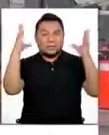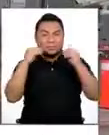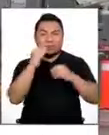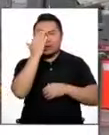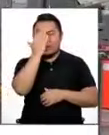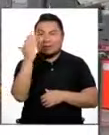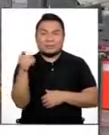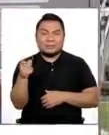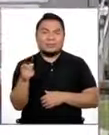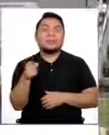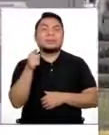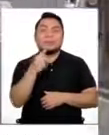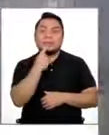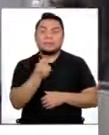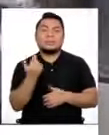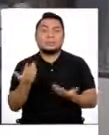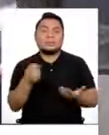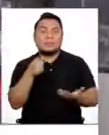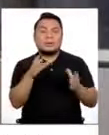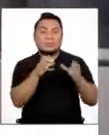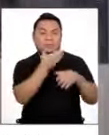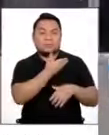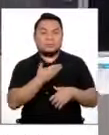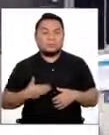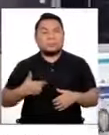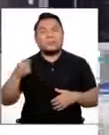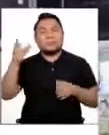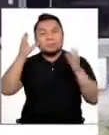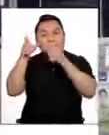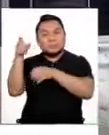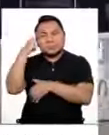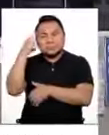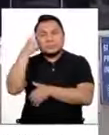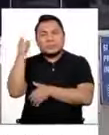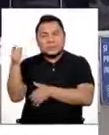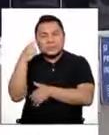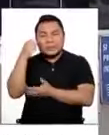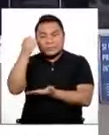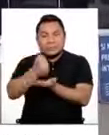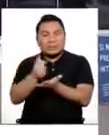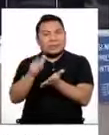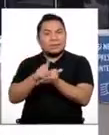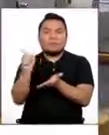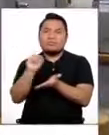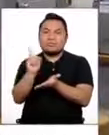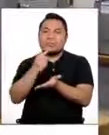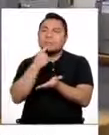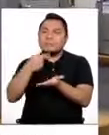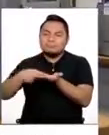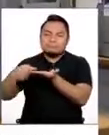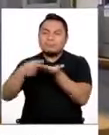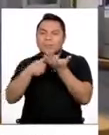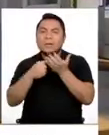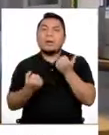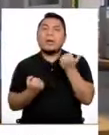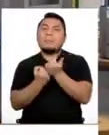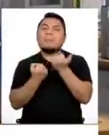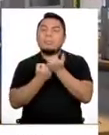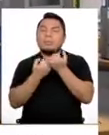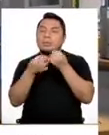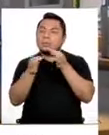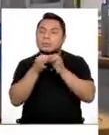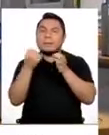T.E. Perú sostuvo que toca al Legislativo tomar conciencia de que si insiste con esa ley, debe plantearla con buen sustento.